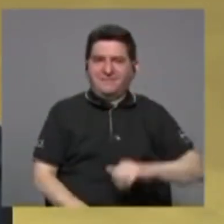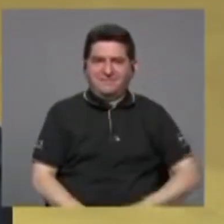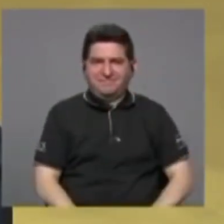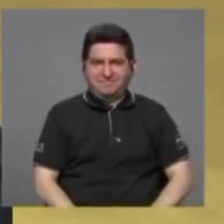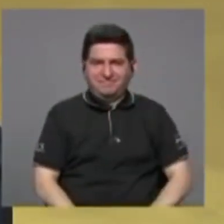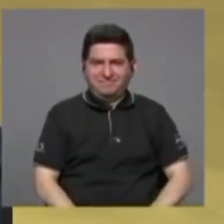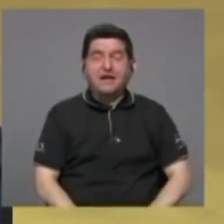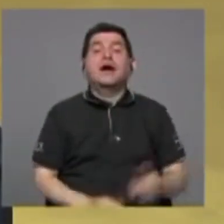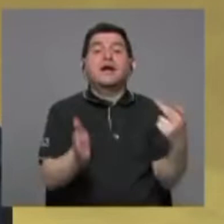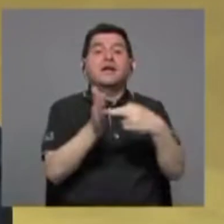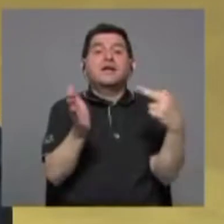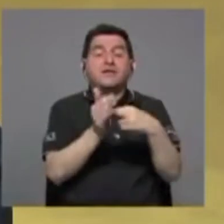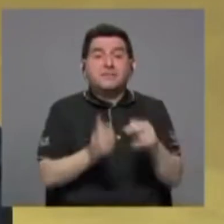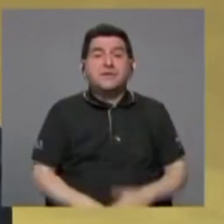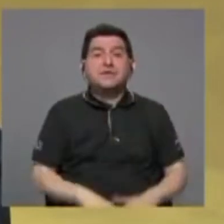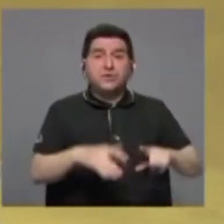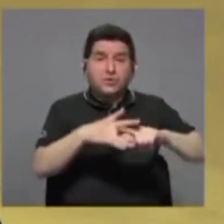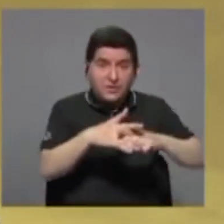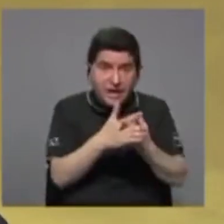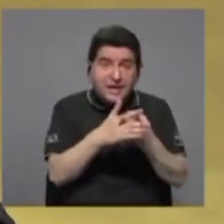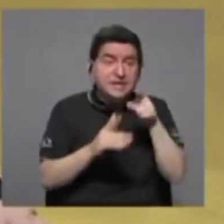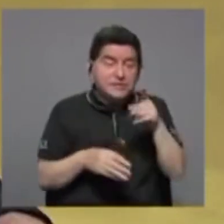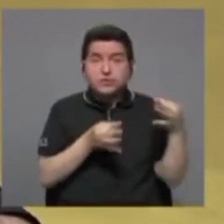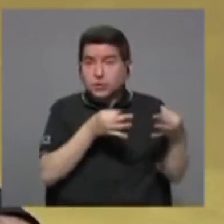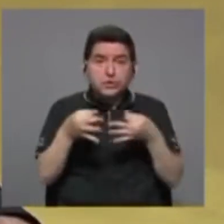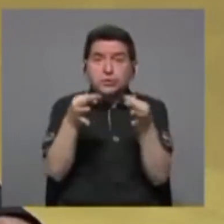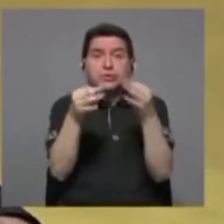que repito, nació en Turrialba?